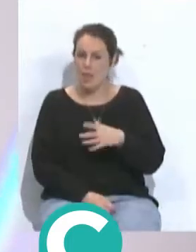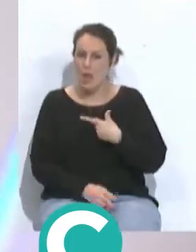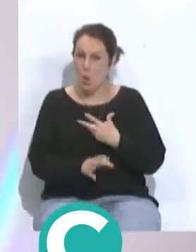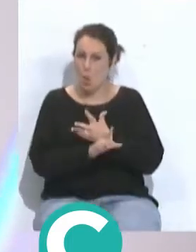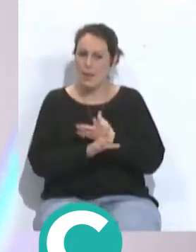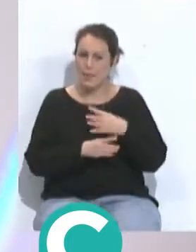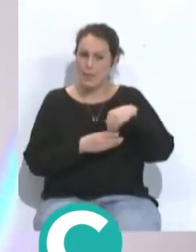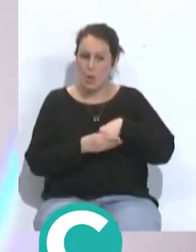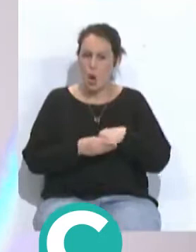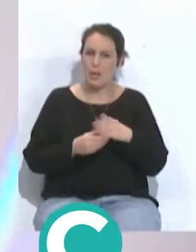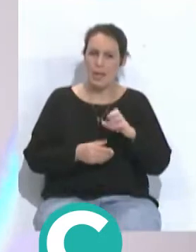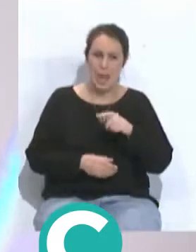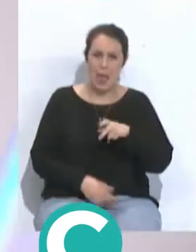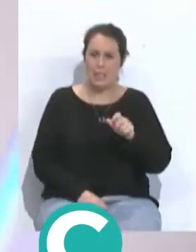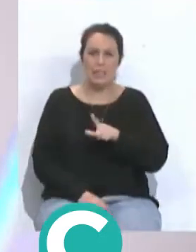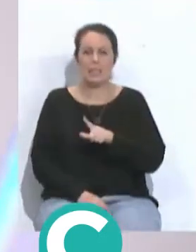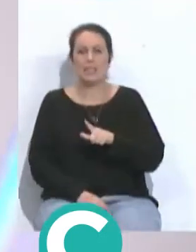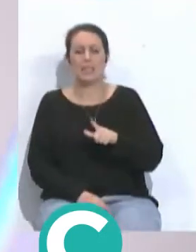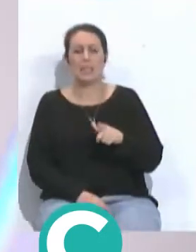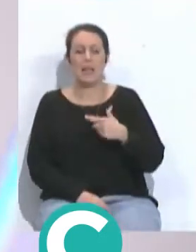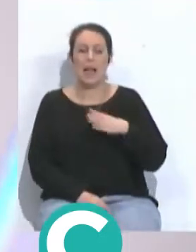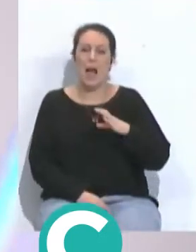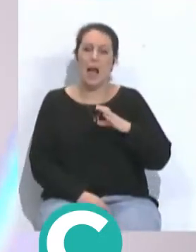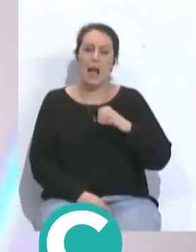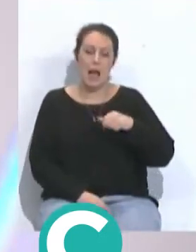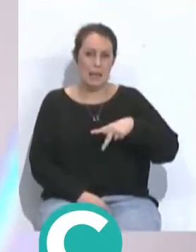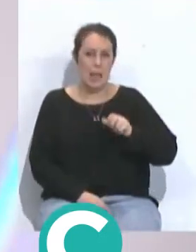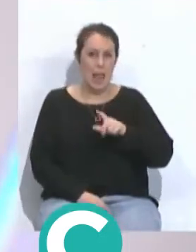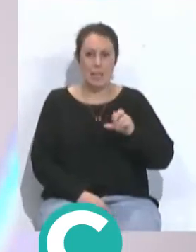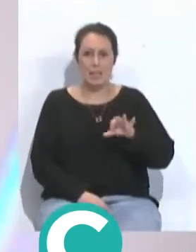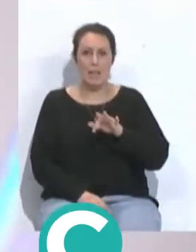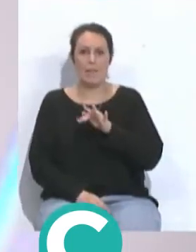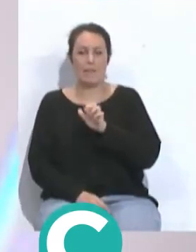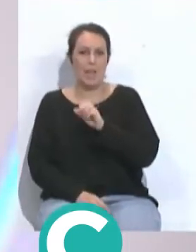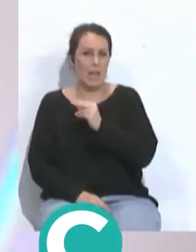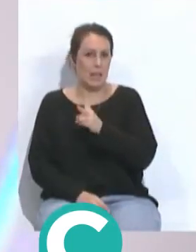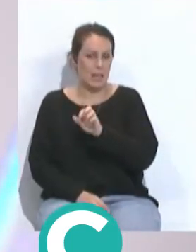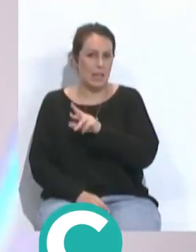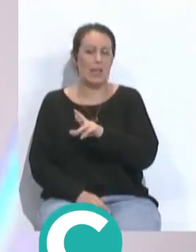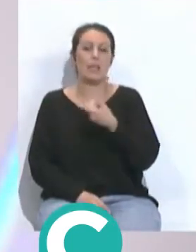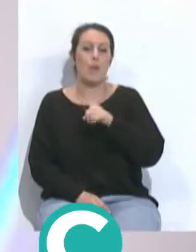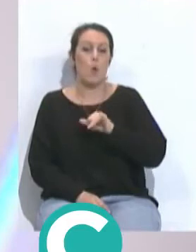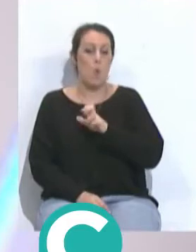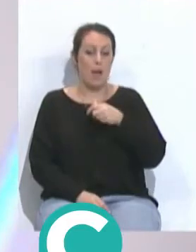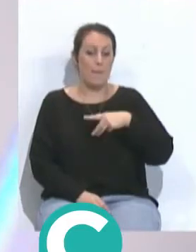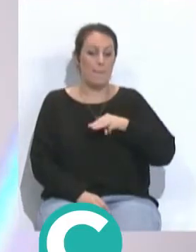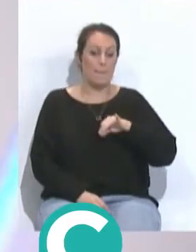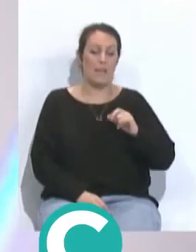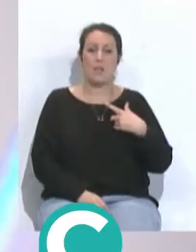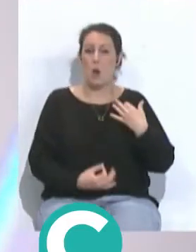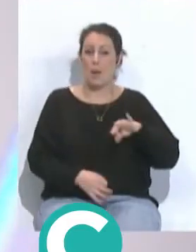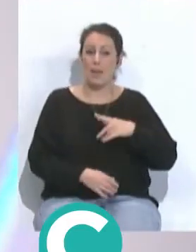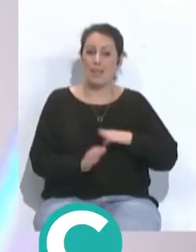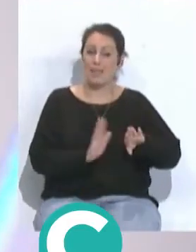se jueguen en interior entre Canales Fekir y que ese Juanmi que suele jugar a banda en banda izquierda pues como prácticamente como